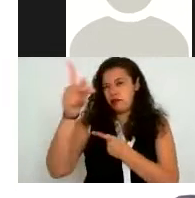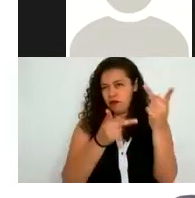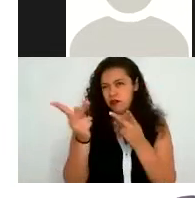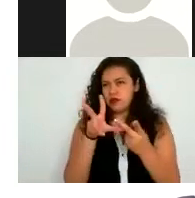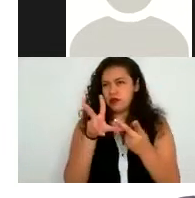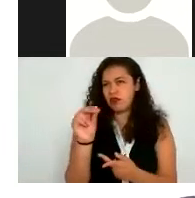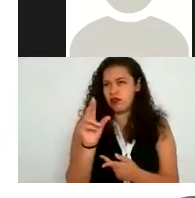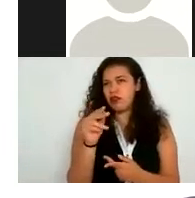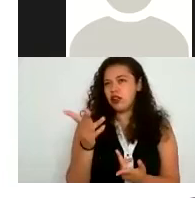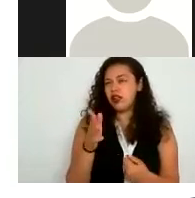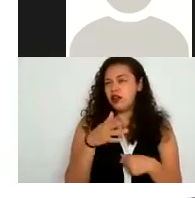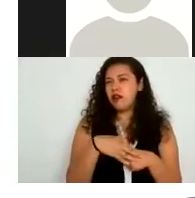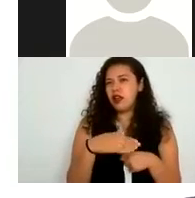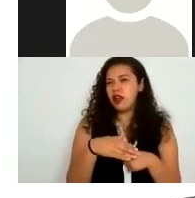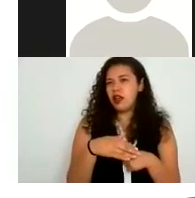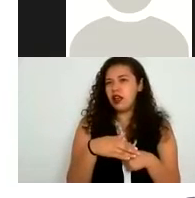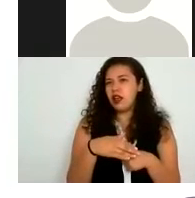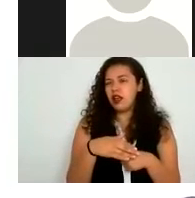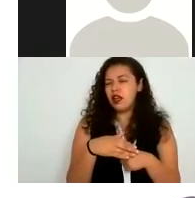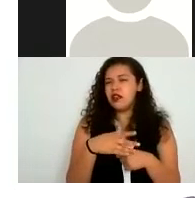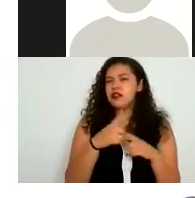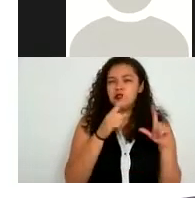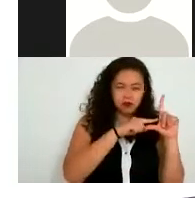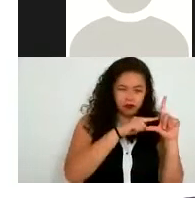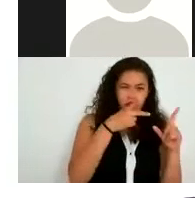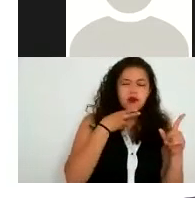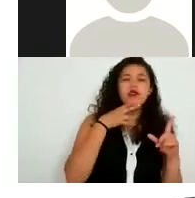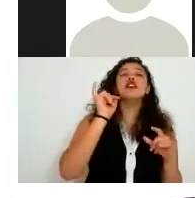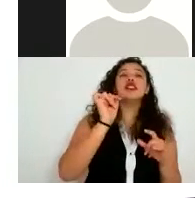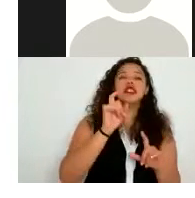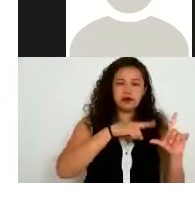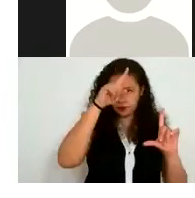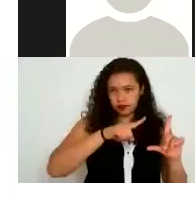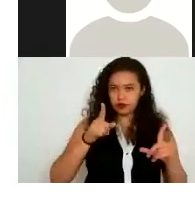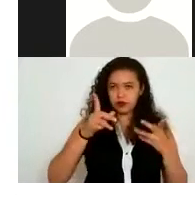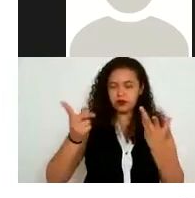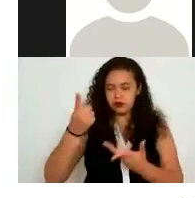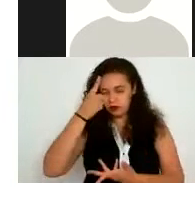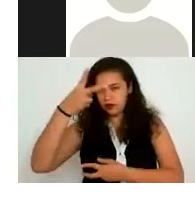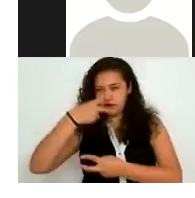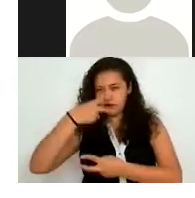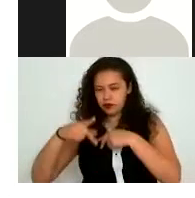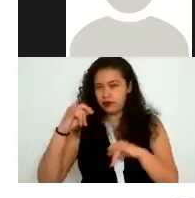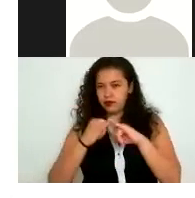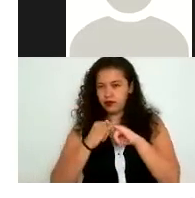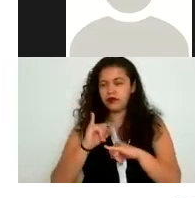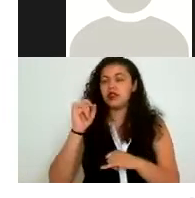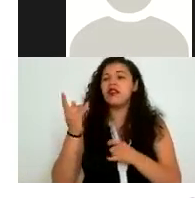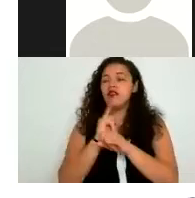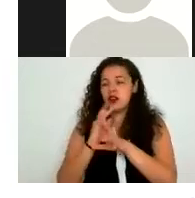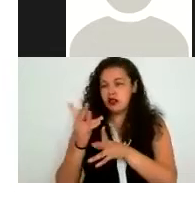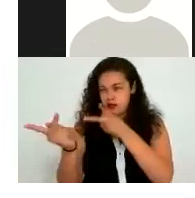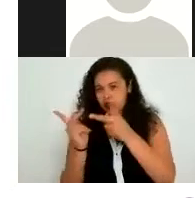estadístico o sea sí viendo ese objeto social pero tú sí haces ¿no? hace bueno la institución hace algo con esa información que se está